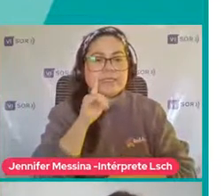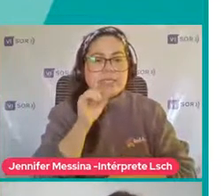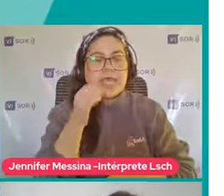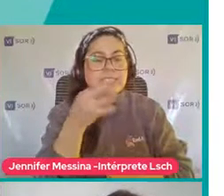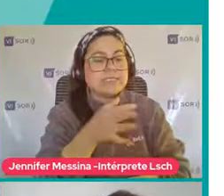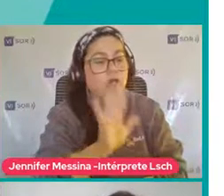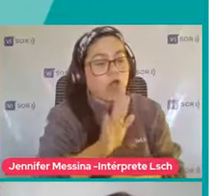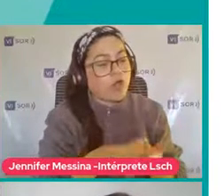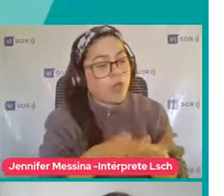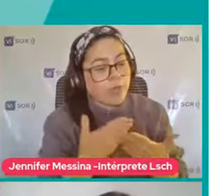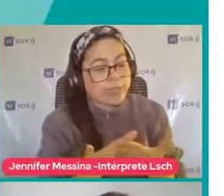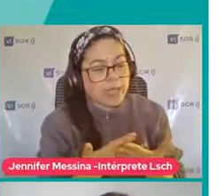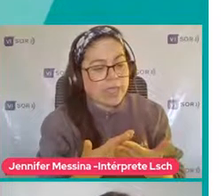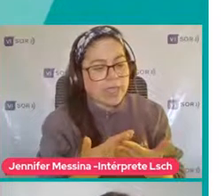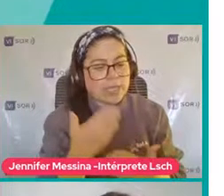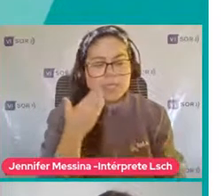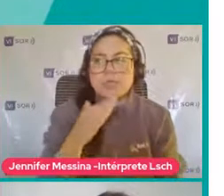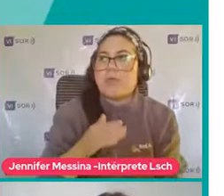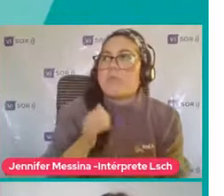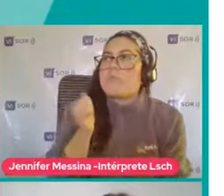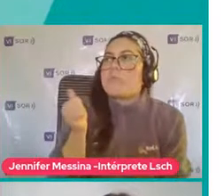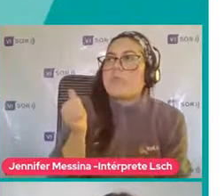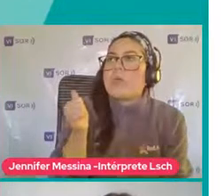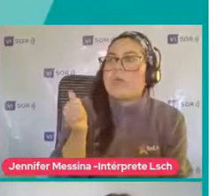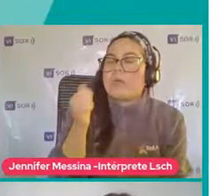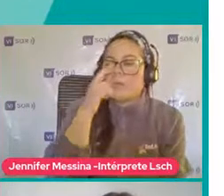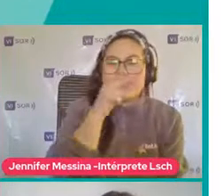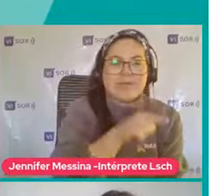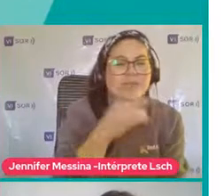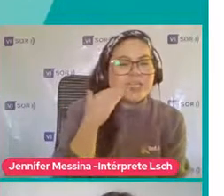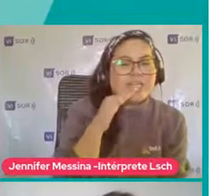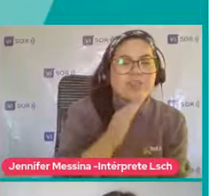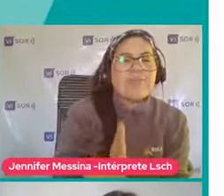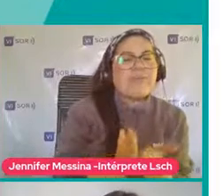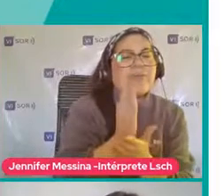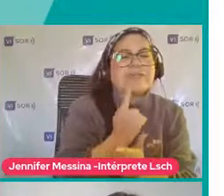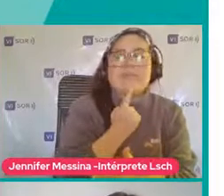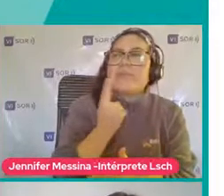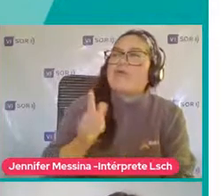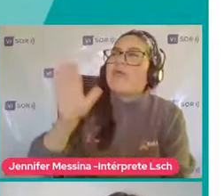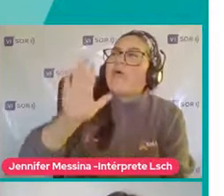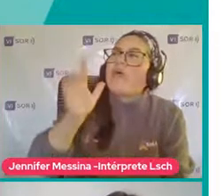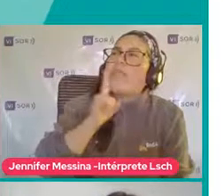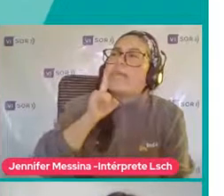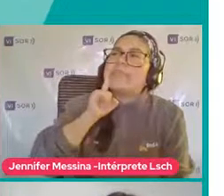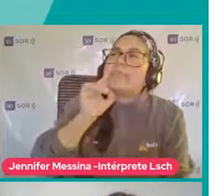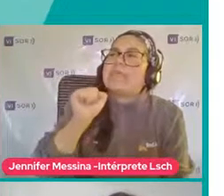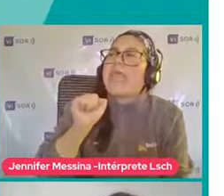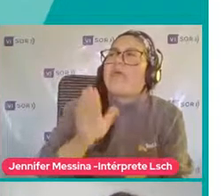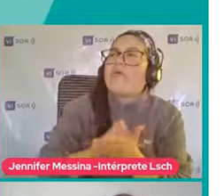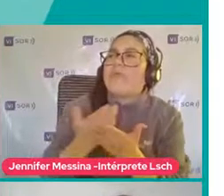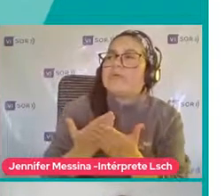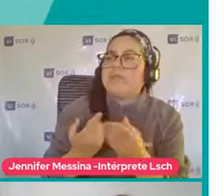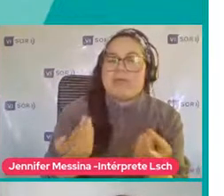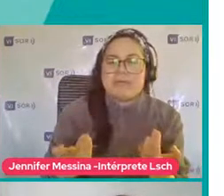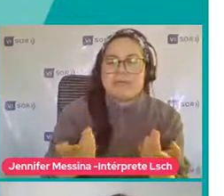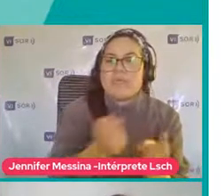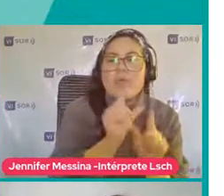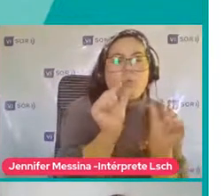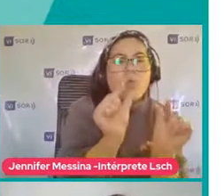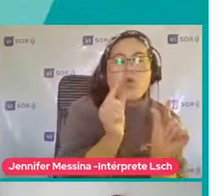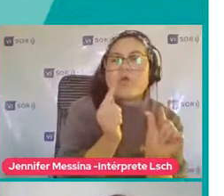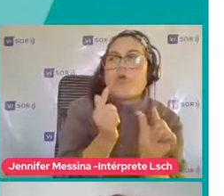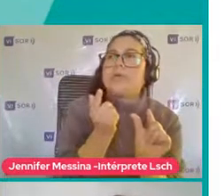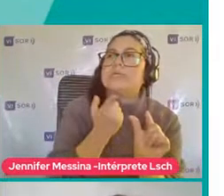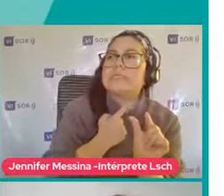Pero el niño Pocas veces te pregunta ¿Cómo estás tú? Pocas veces te devuelve Esa pregunta O pocas veces Tiene el interés De hacer esta